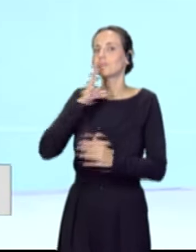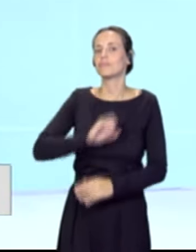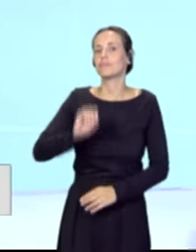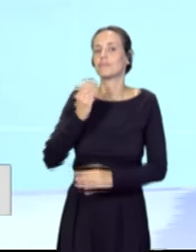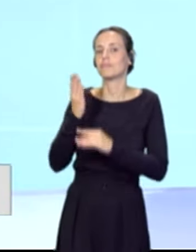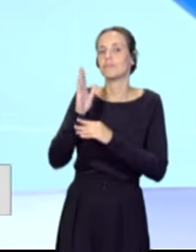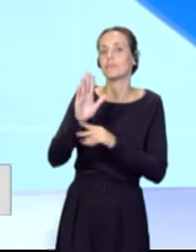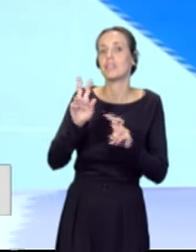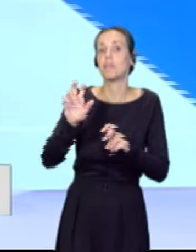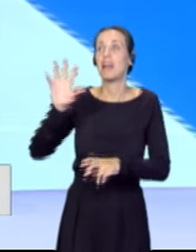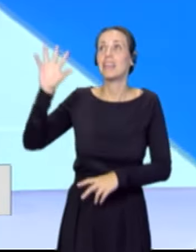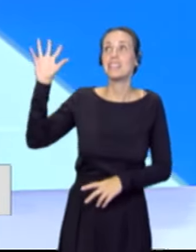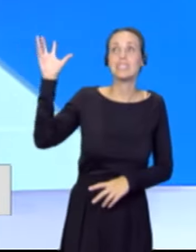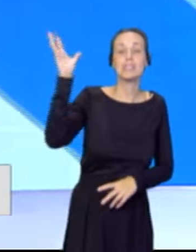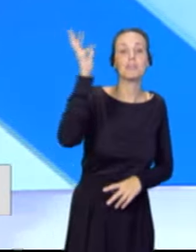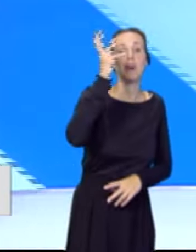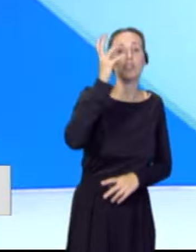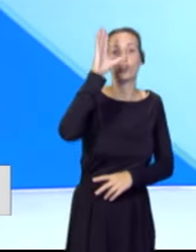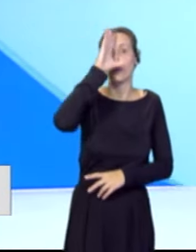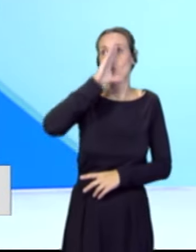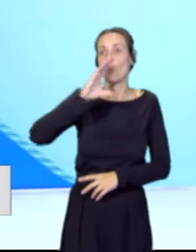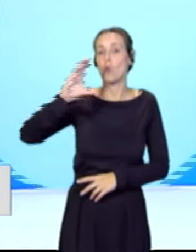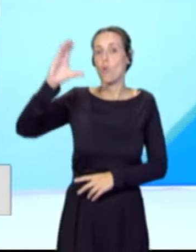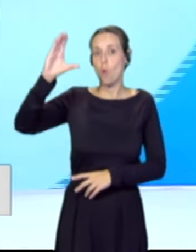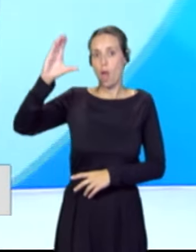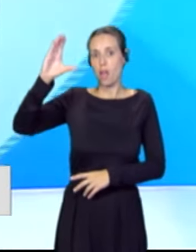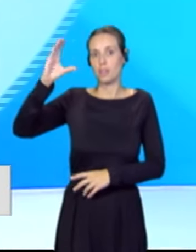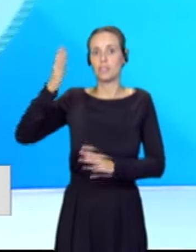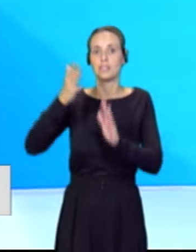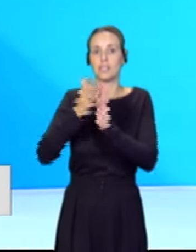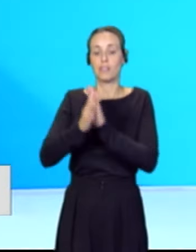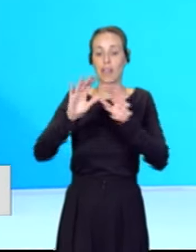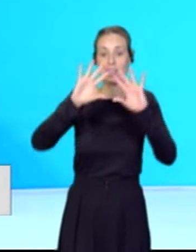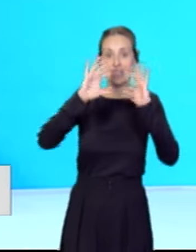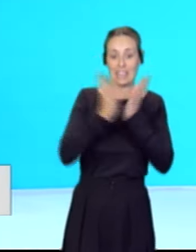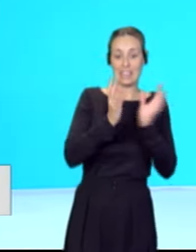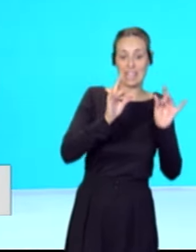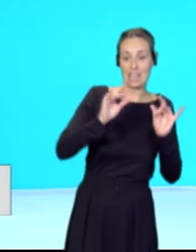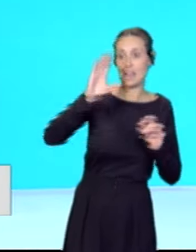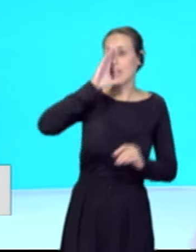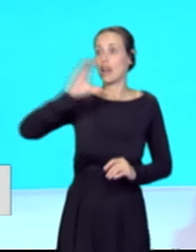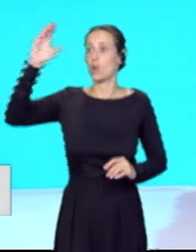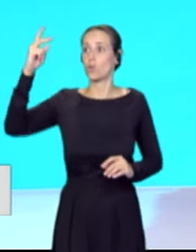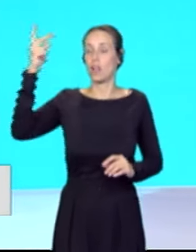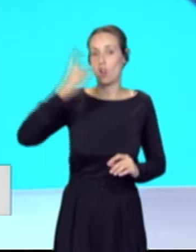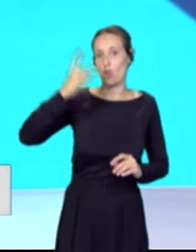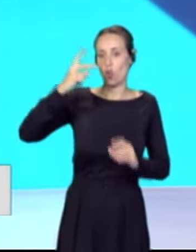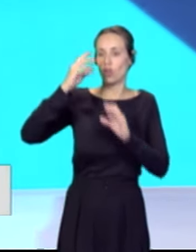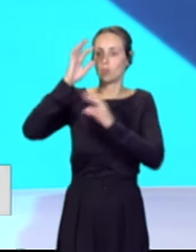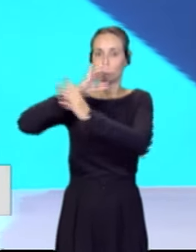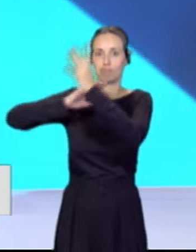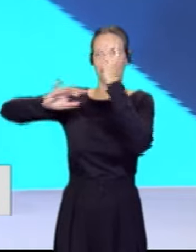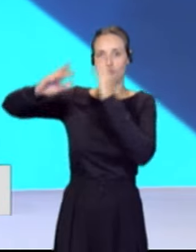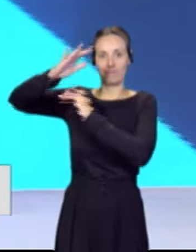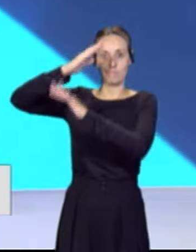la supervisión del espacio CIS-Lunar, es decir, todo lo que está entre órbita geo y la luna en el que hemos presentado al CEDETI. Estamos